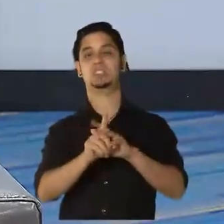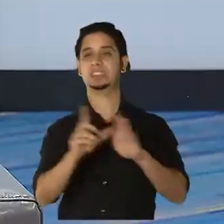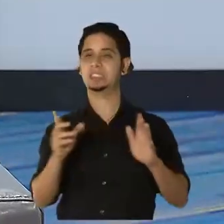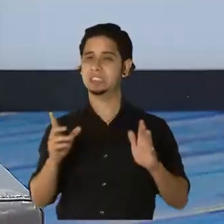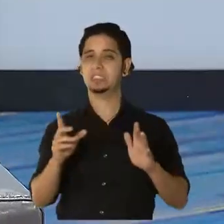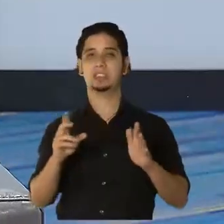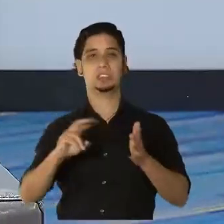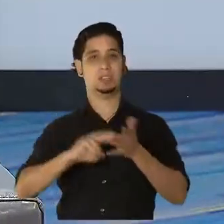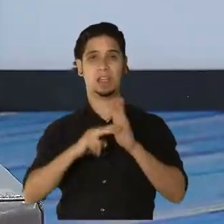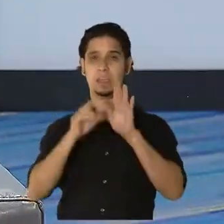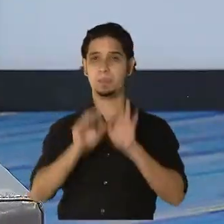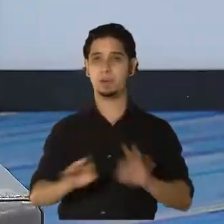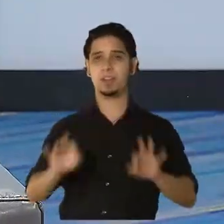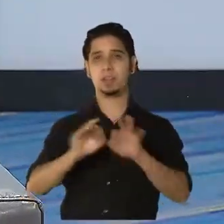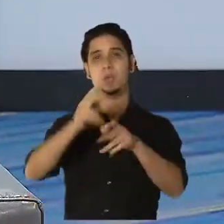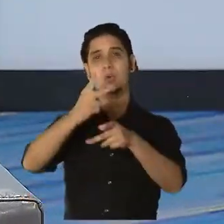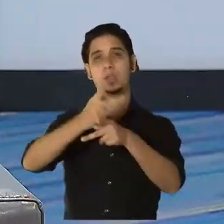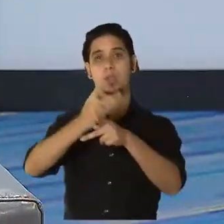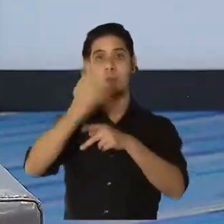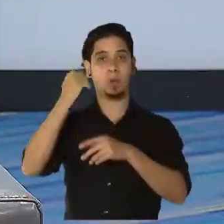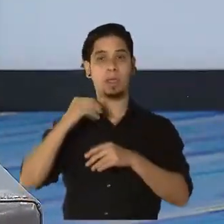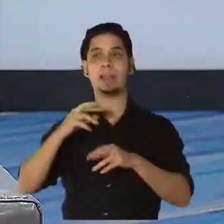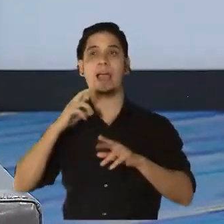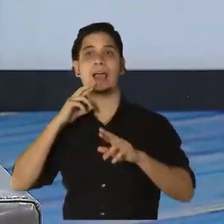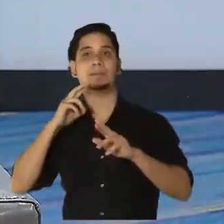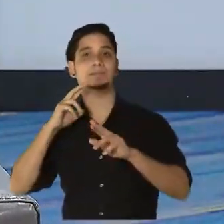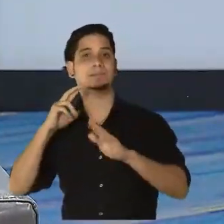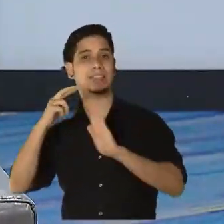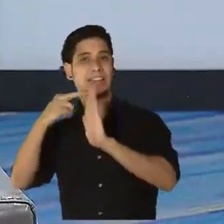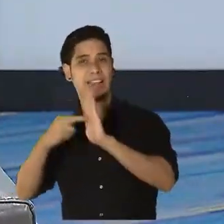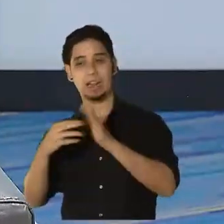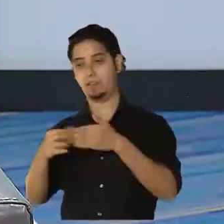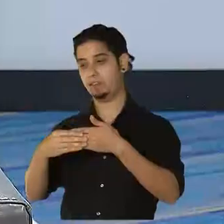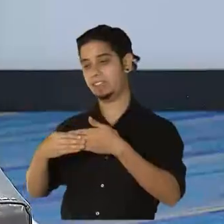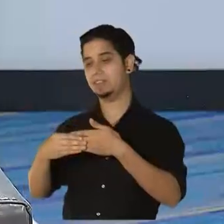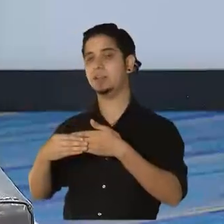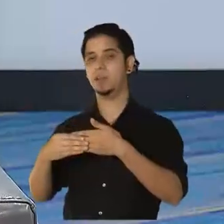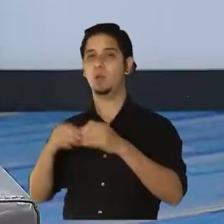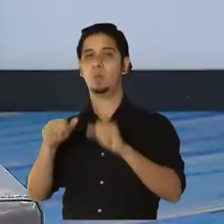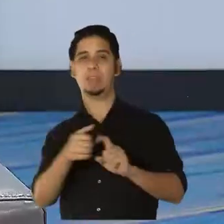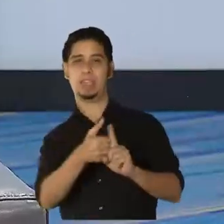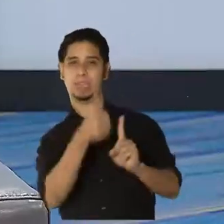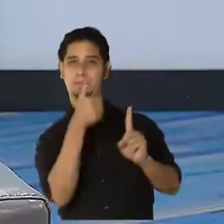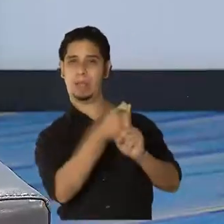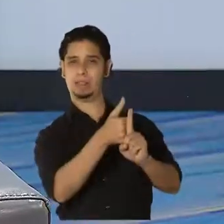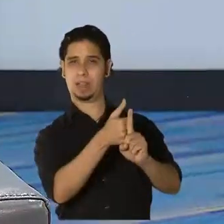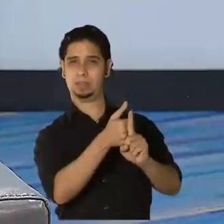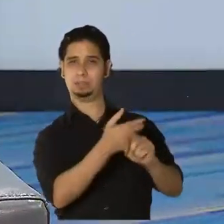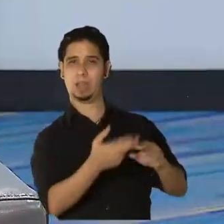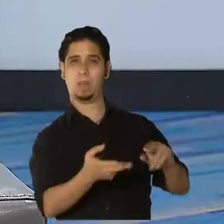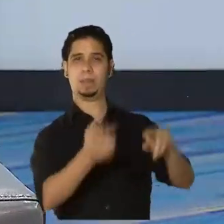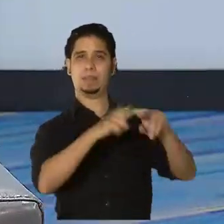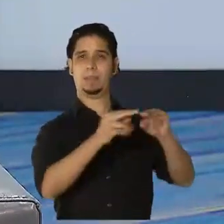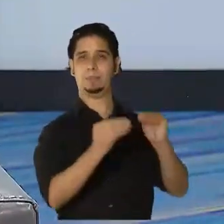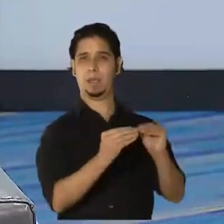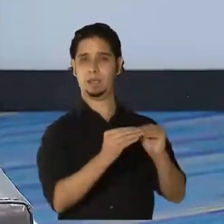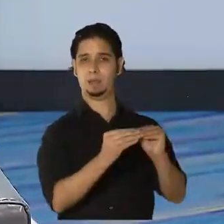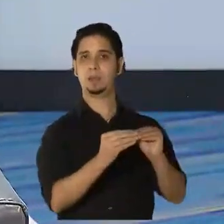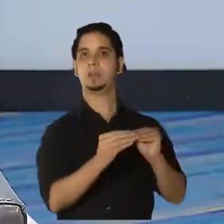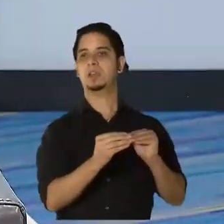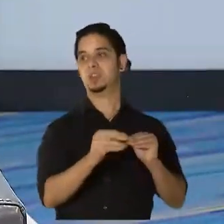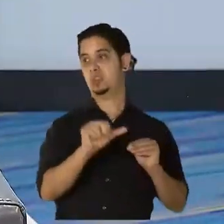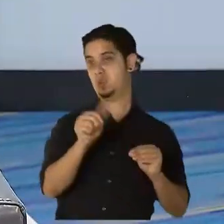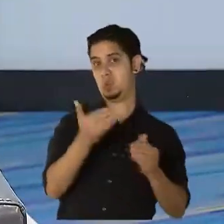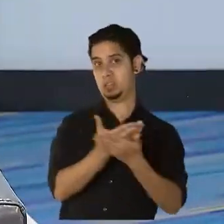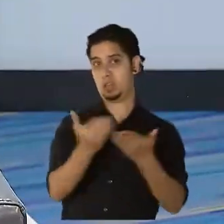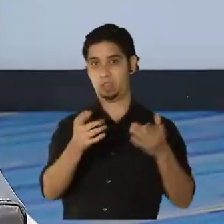sentido hay que ser muy cautelosos porque la flexibilización va a tener un impacto en la incidencia y ante potenciales variantes